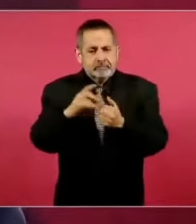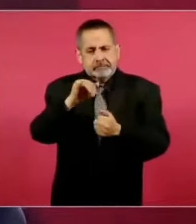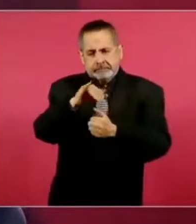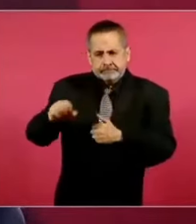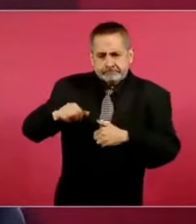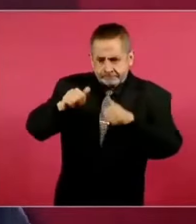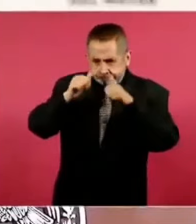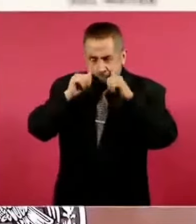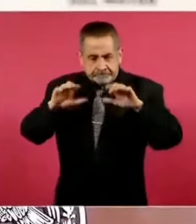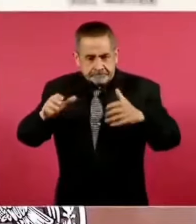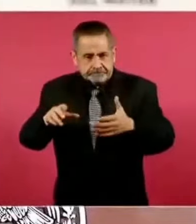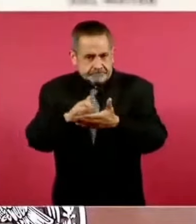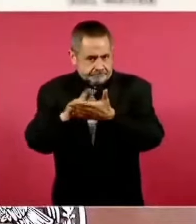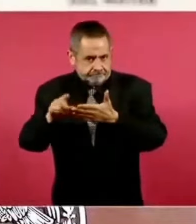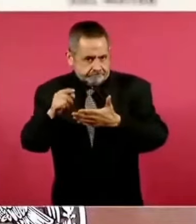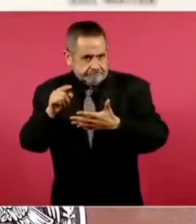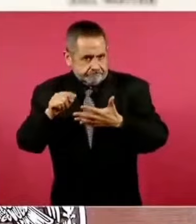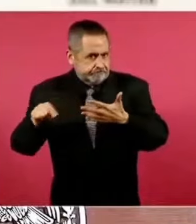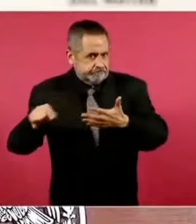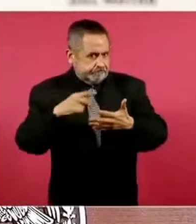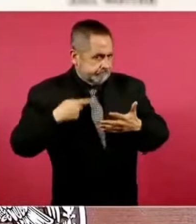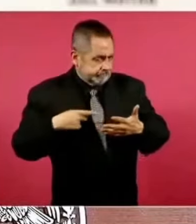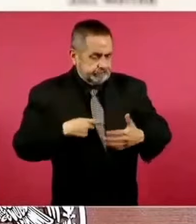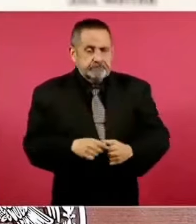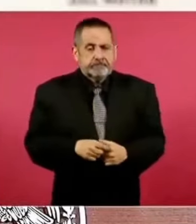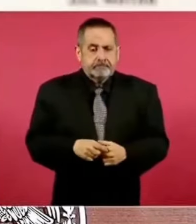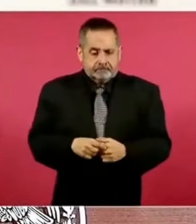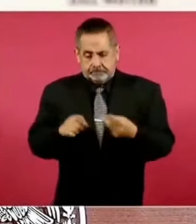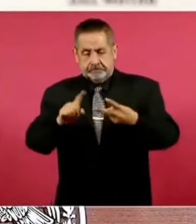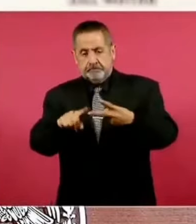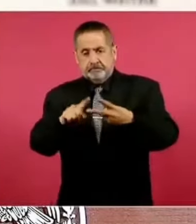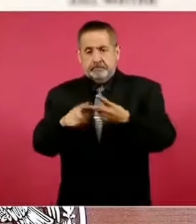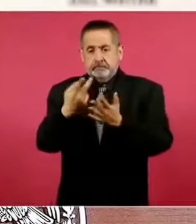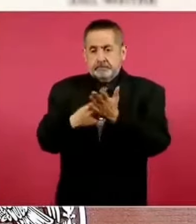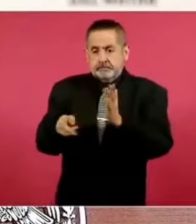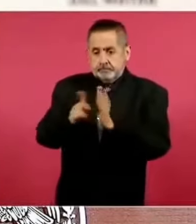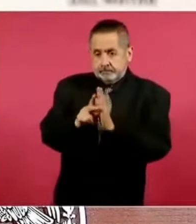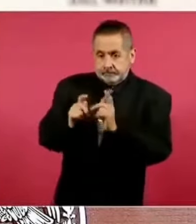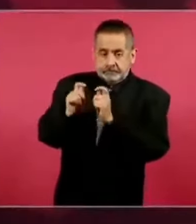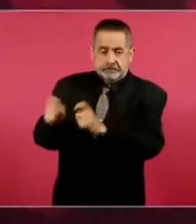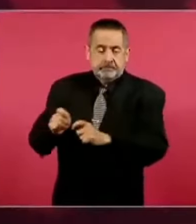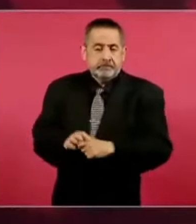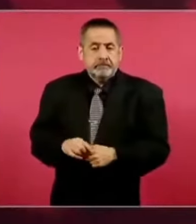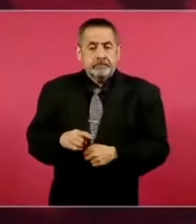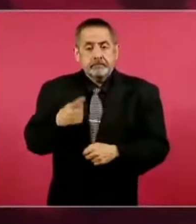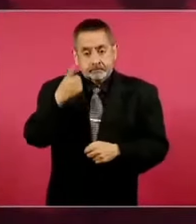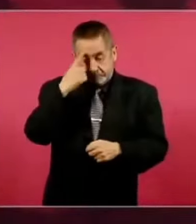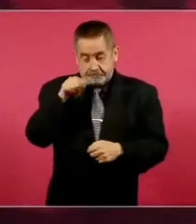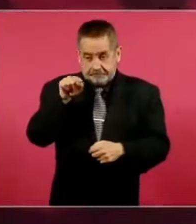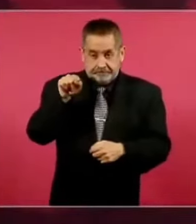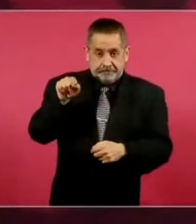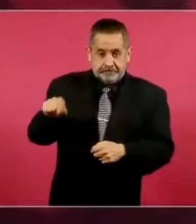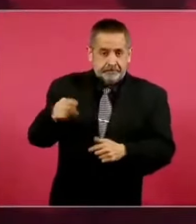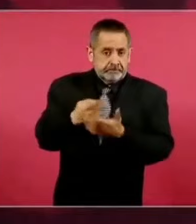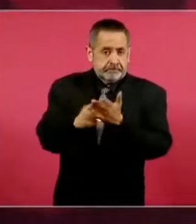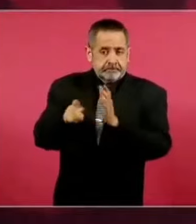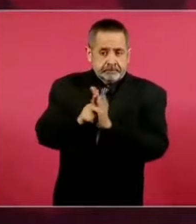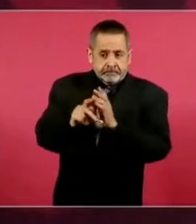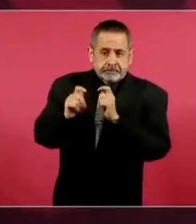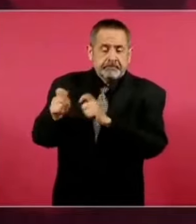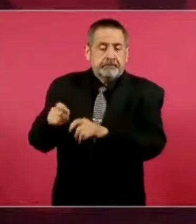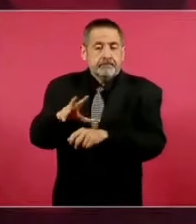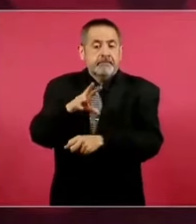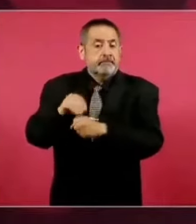de los derechohabientes. Ahora, sí, del tema de la basificación. El proceso de basificación tiene que ver con